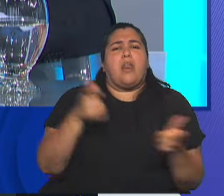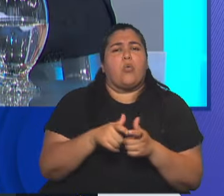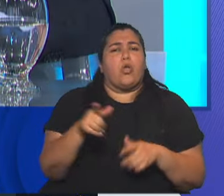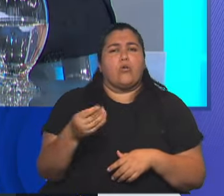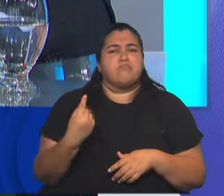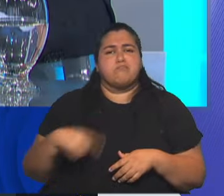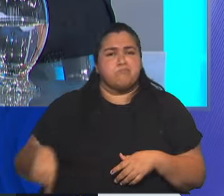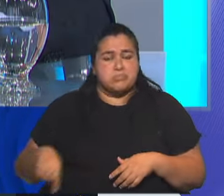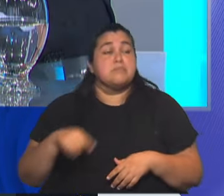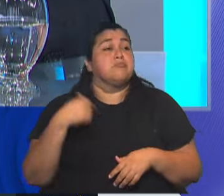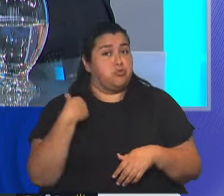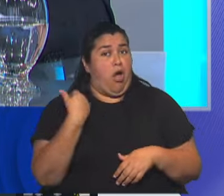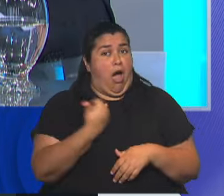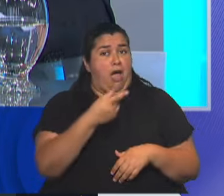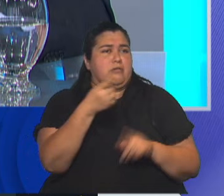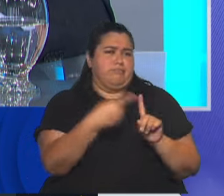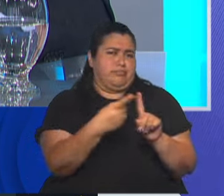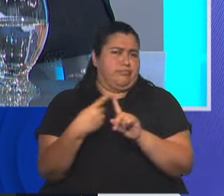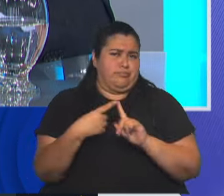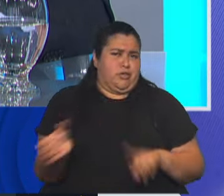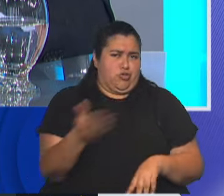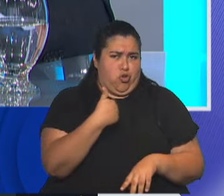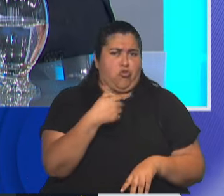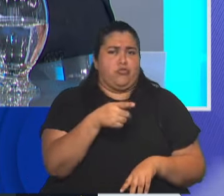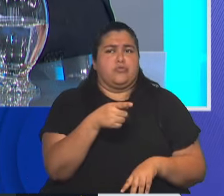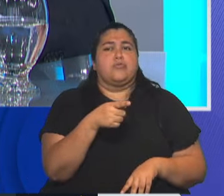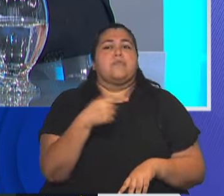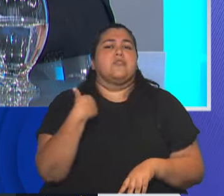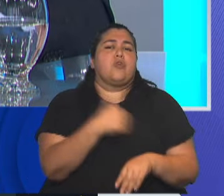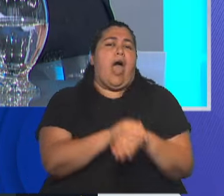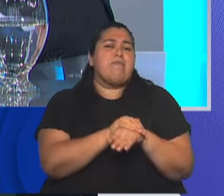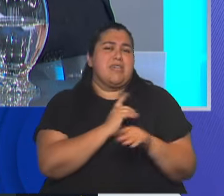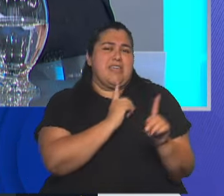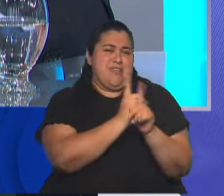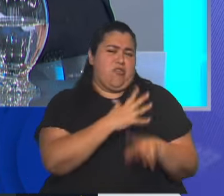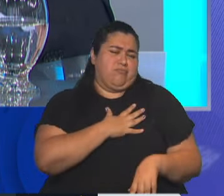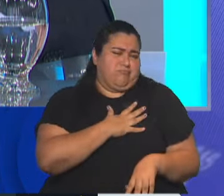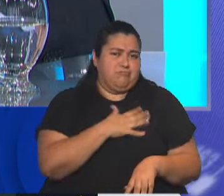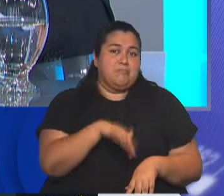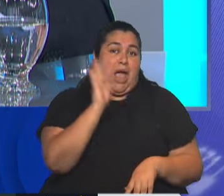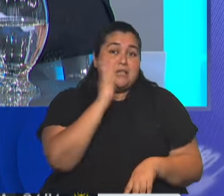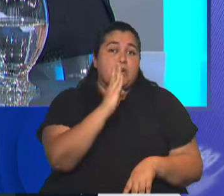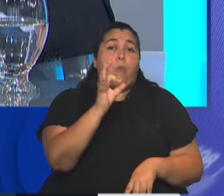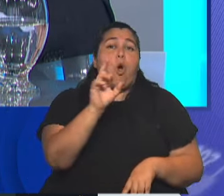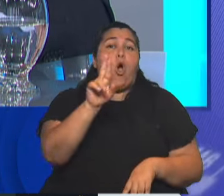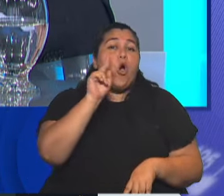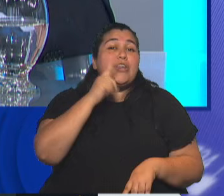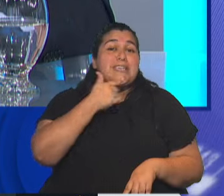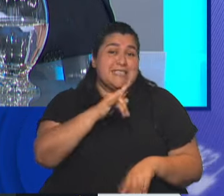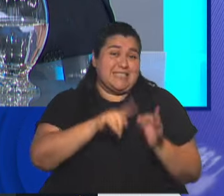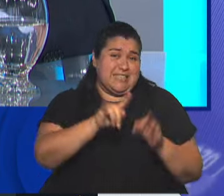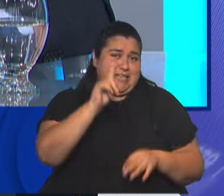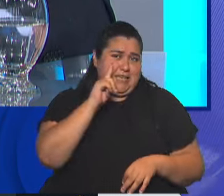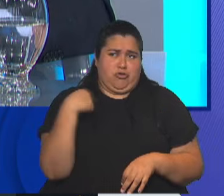gran relación con todos. Soy amigo personal e íntimo del doctor Borinsky, desde que éramos